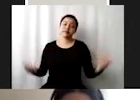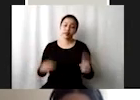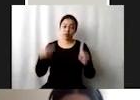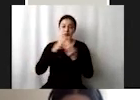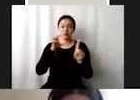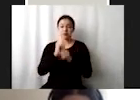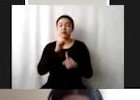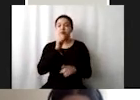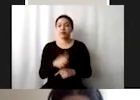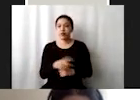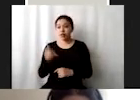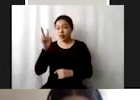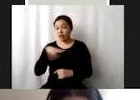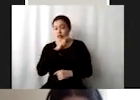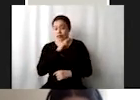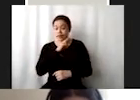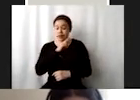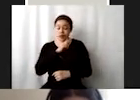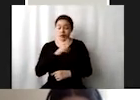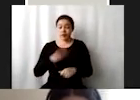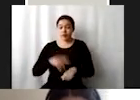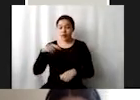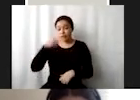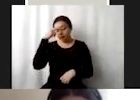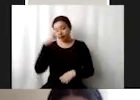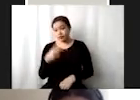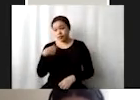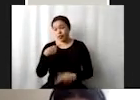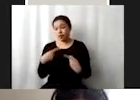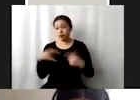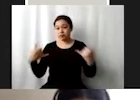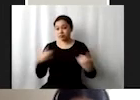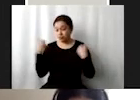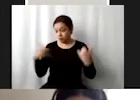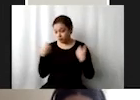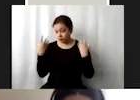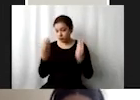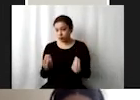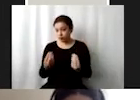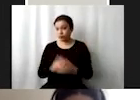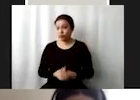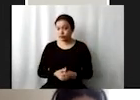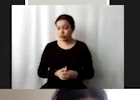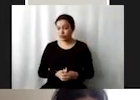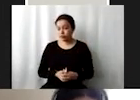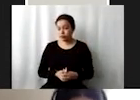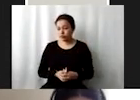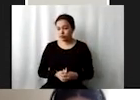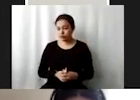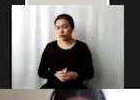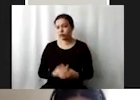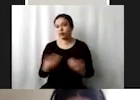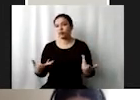que es preocupante más en un país como el nuestro con una población joven significativa es que no se lograron